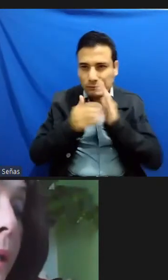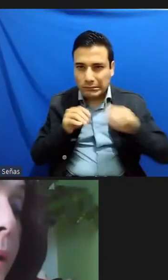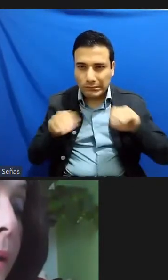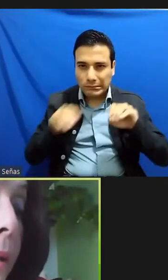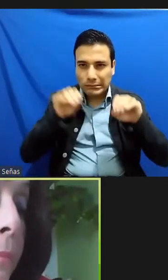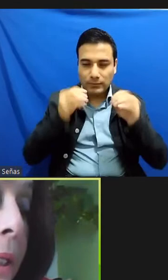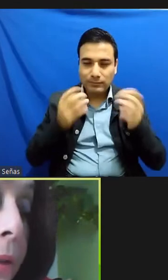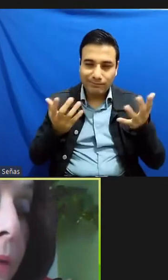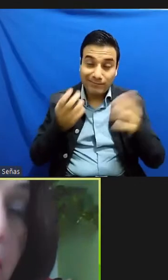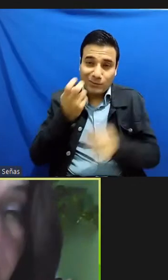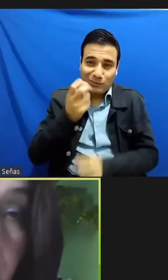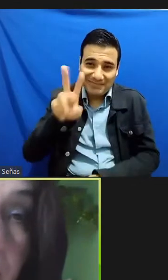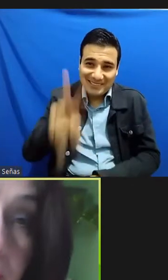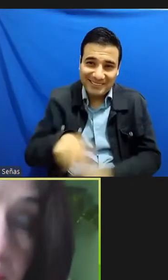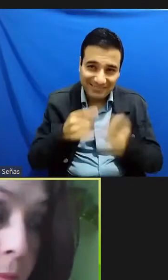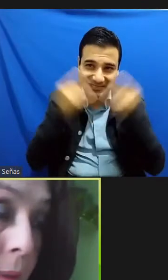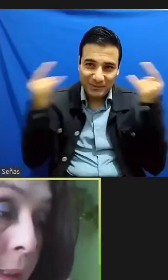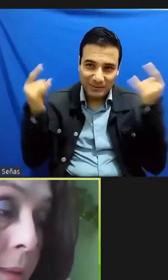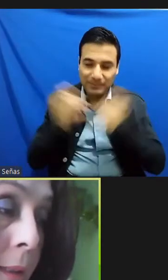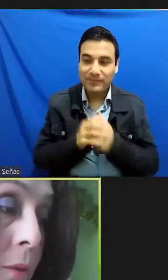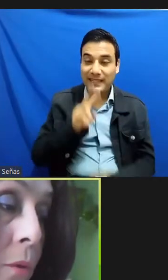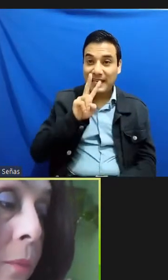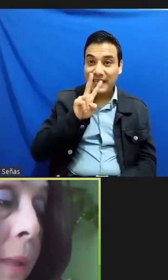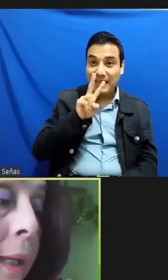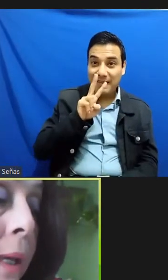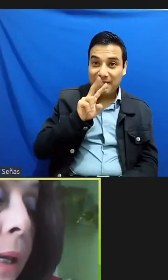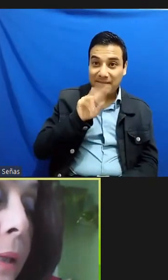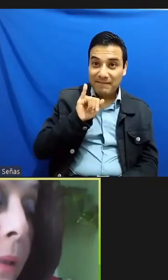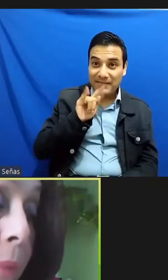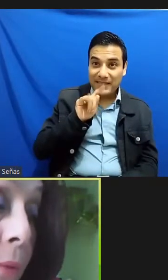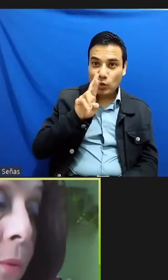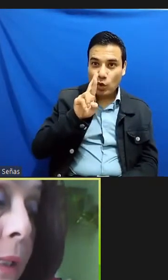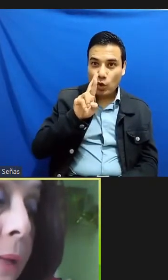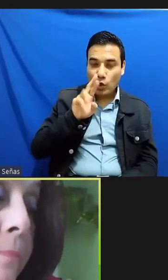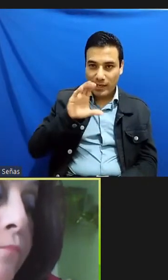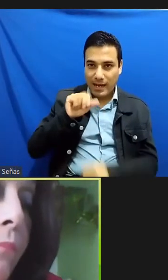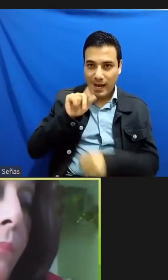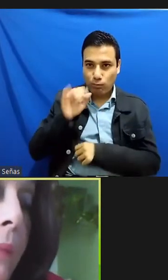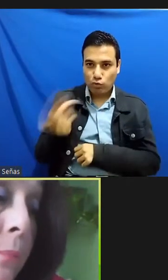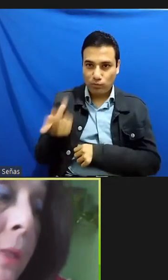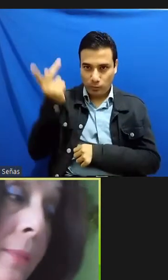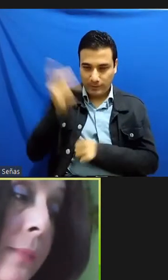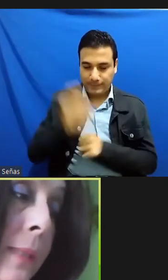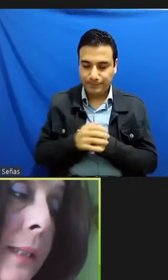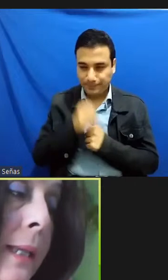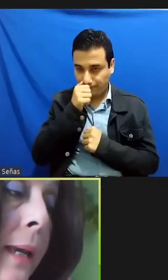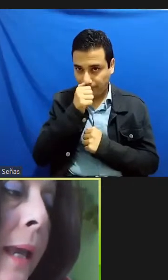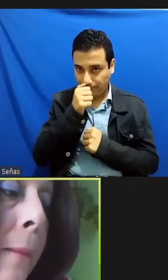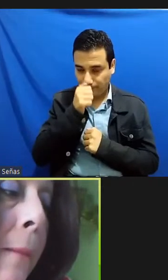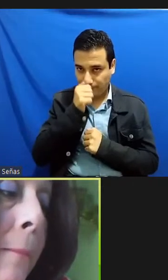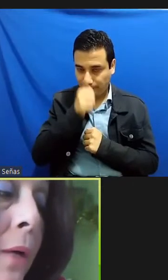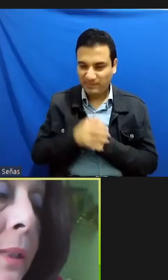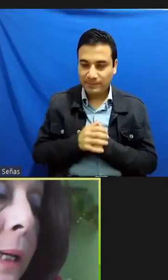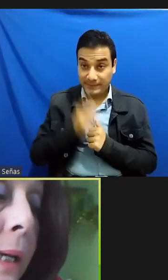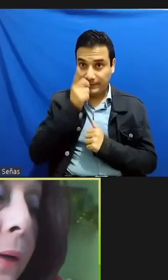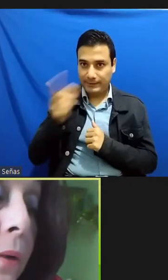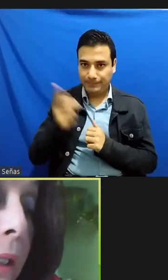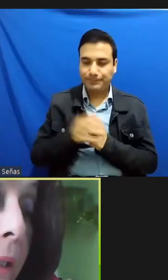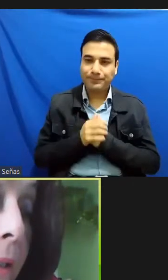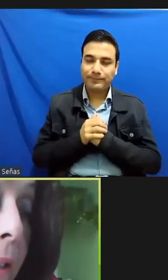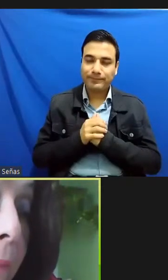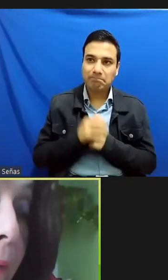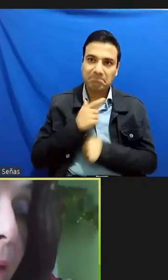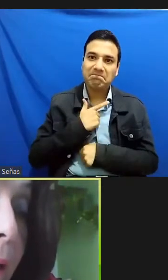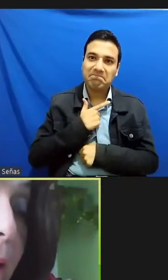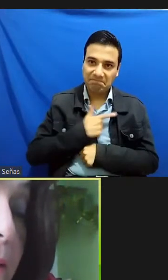Víctor Campos que está en YouTube te pregunta bueno más bien dice me gusta la